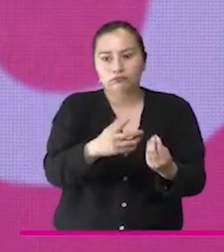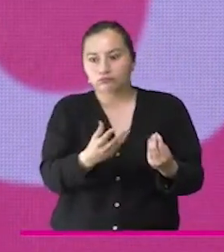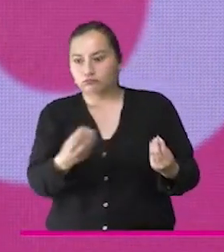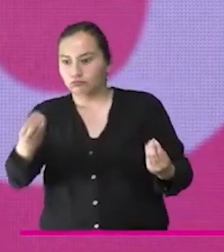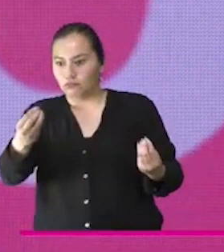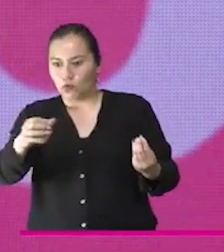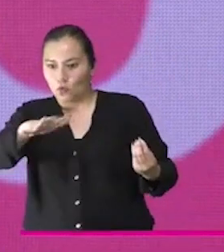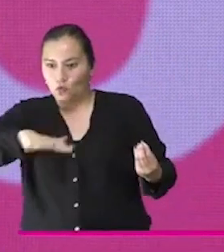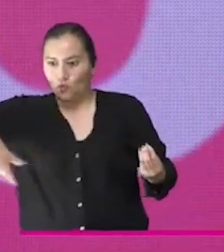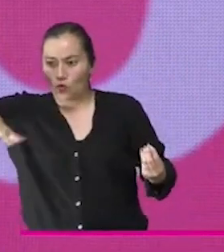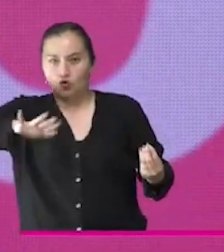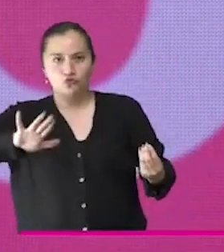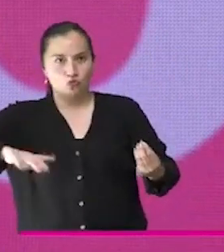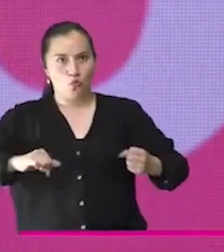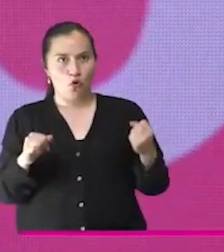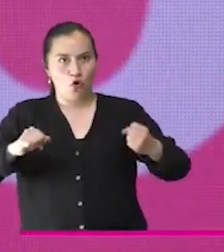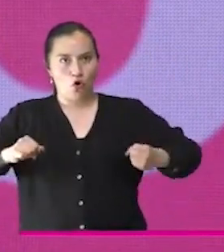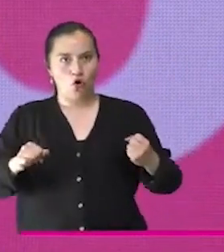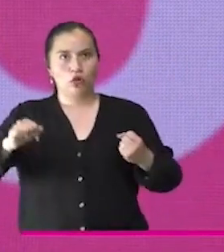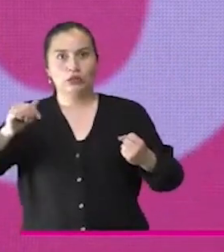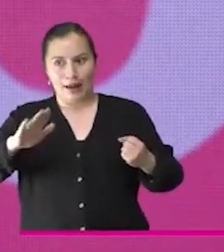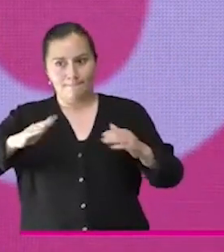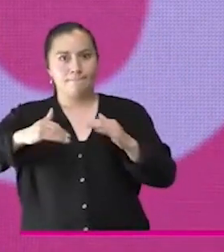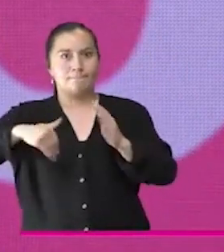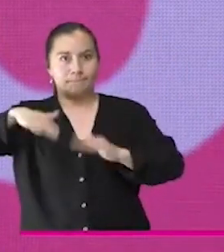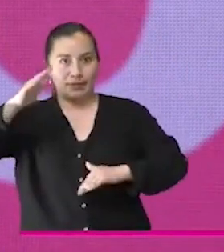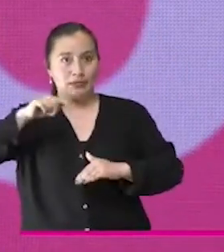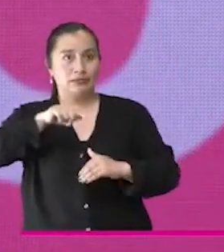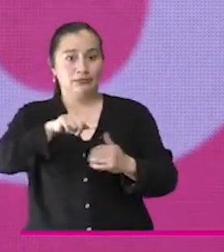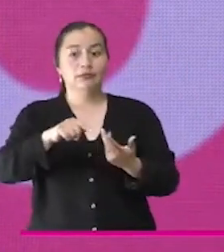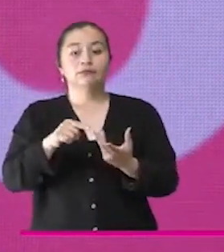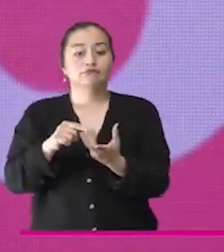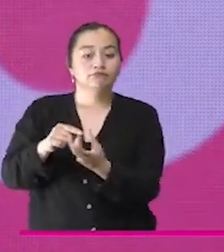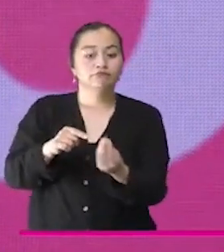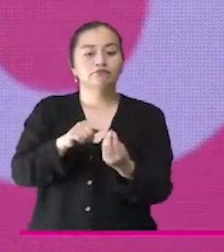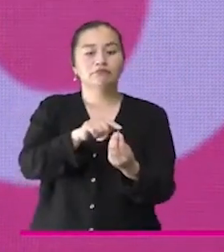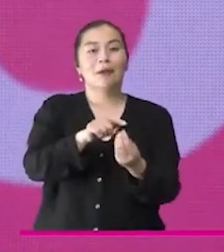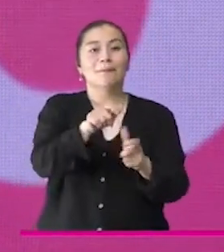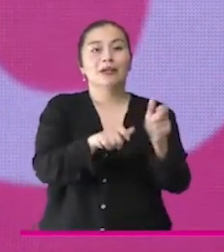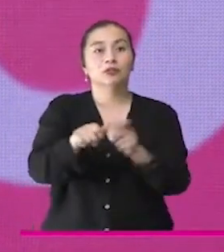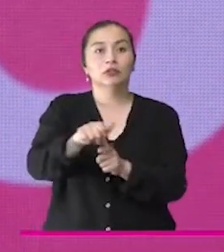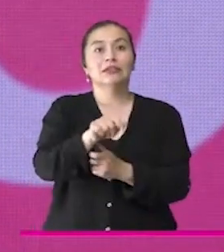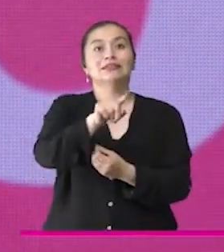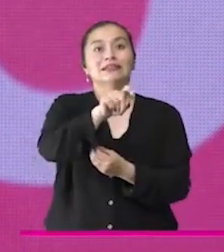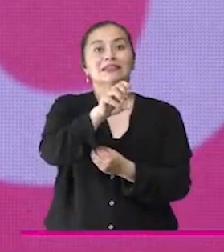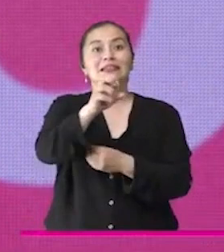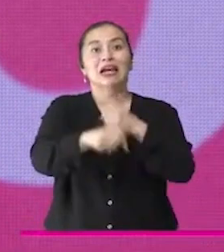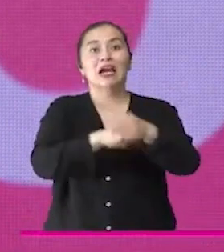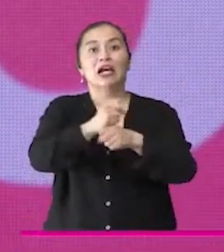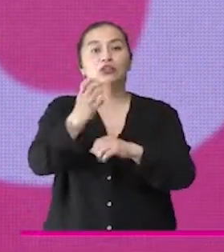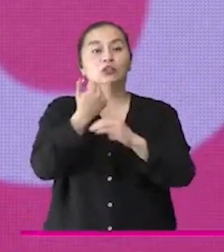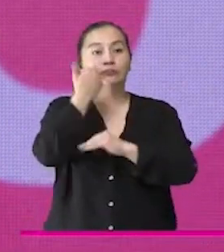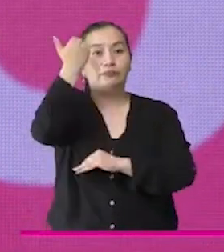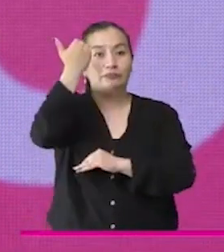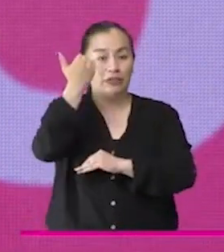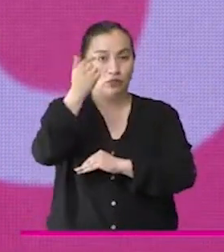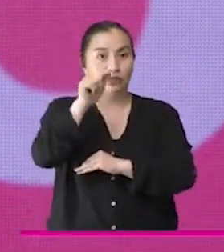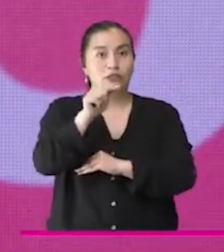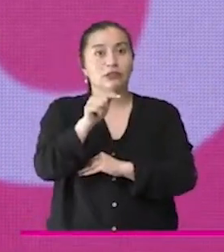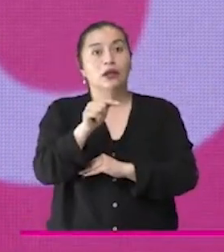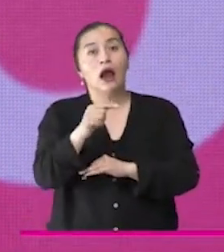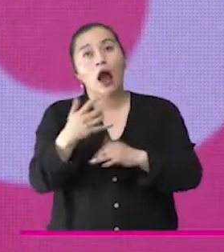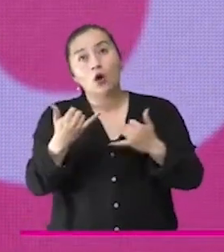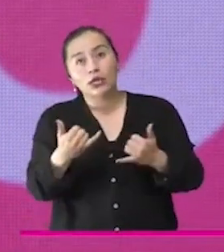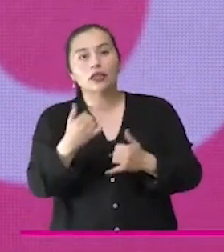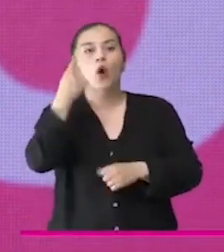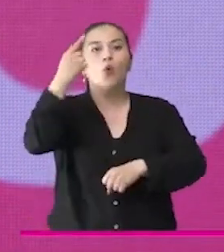población de la ciudad. La población de mayores de 60 años Pacho que hoy son cerca de un 100 millón 100 mil personas